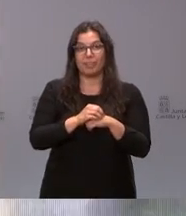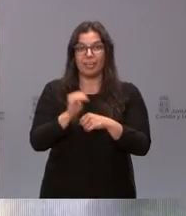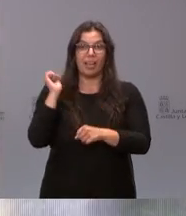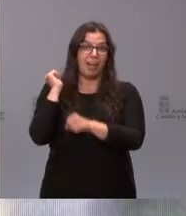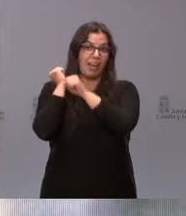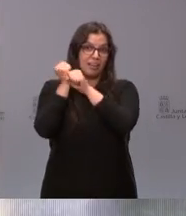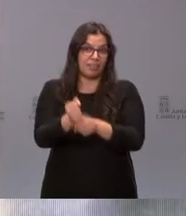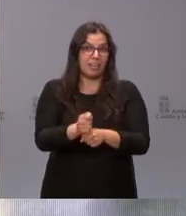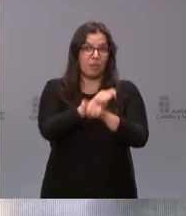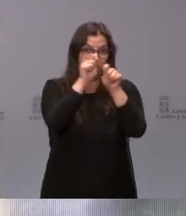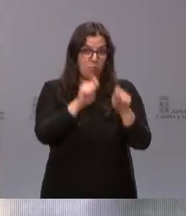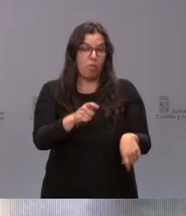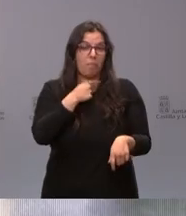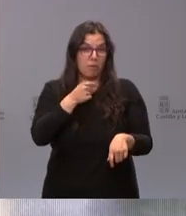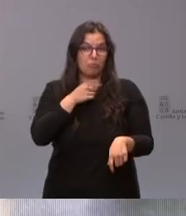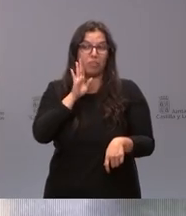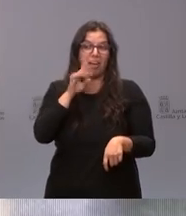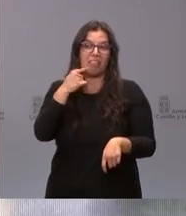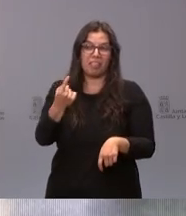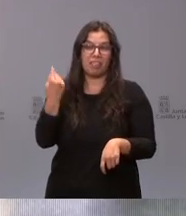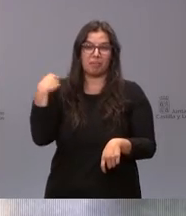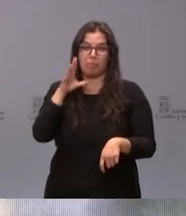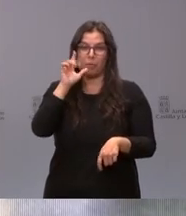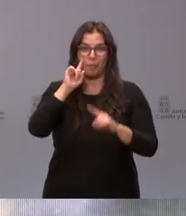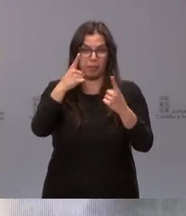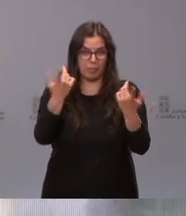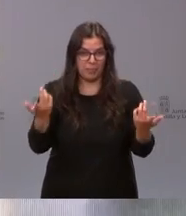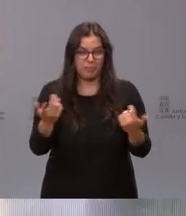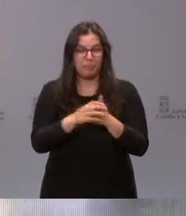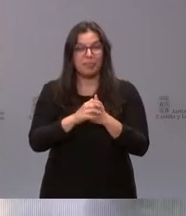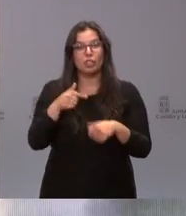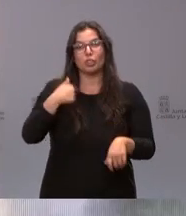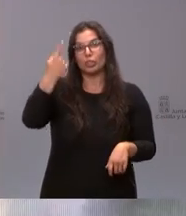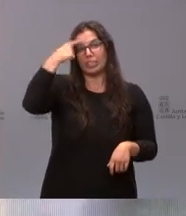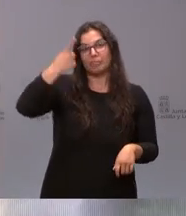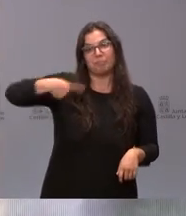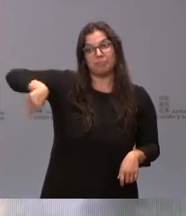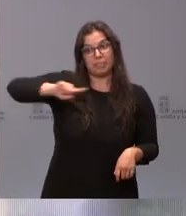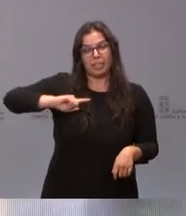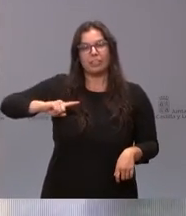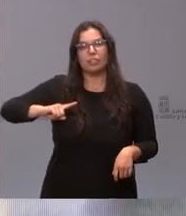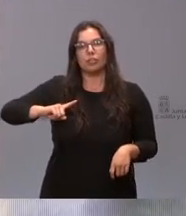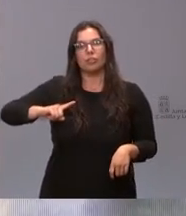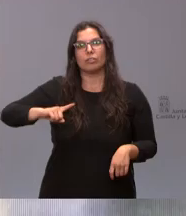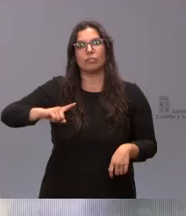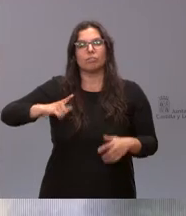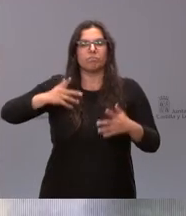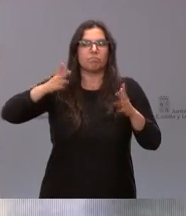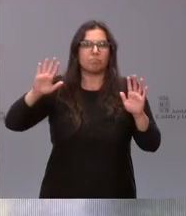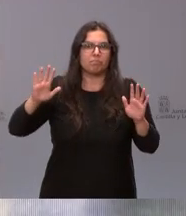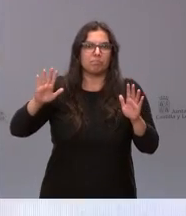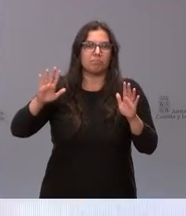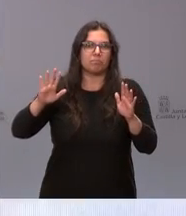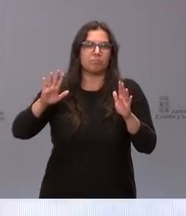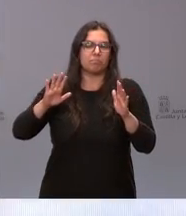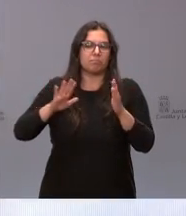me gusta la reflexión yo sé que ellos harán referencia lo habrán